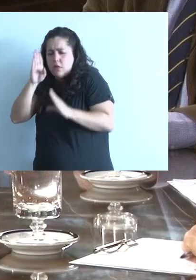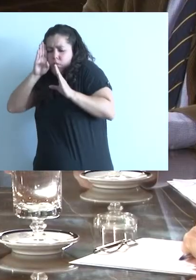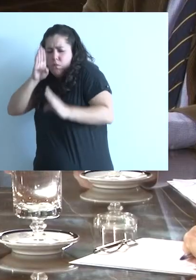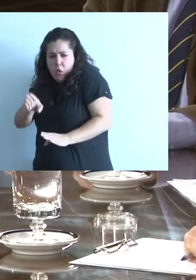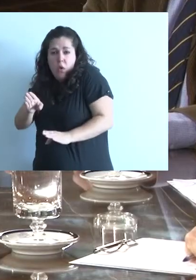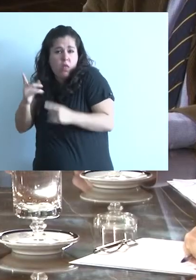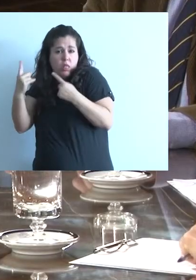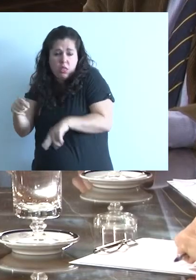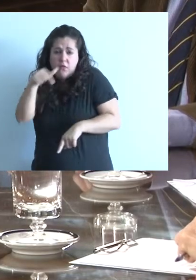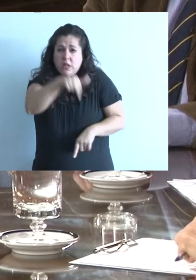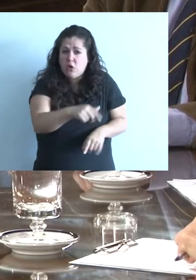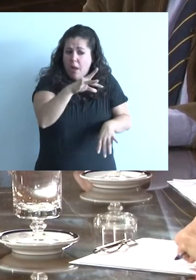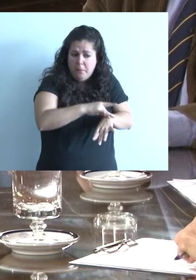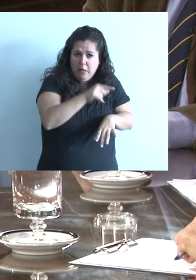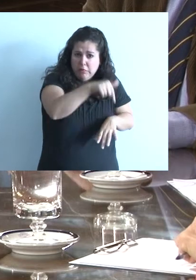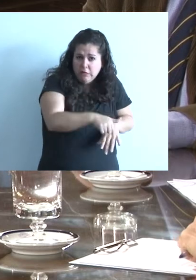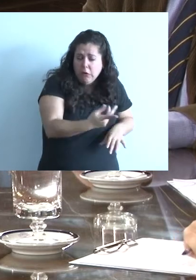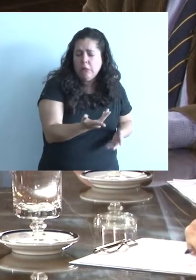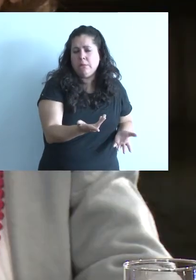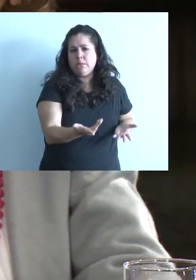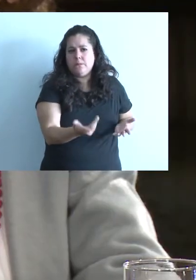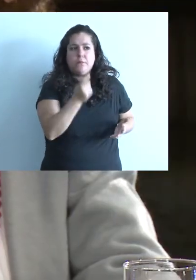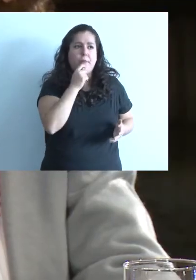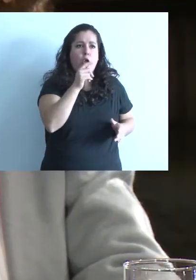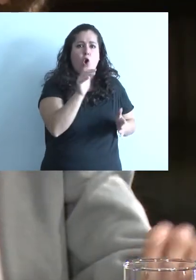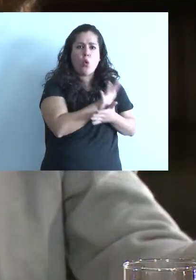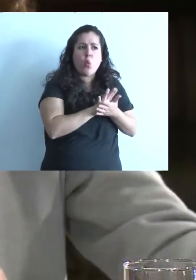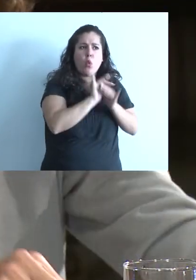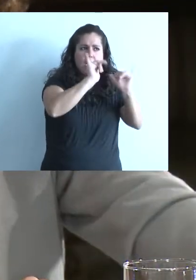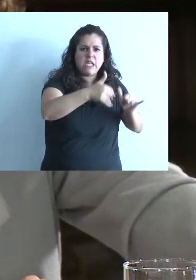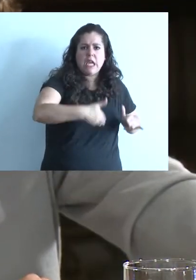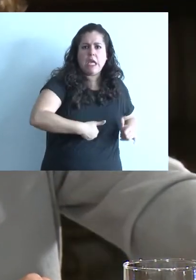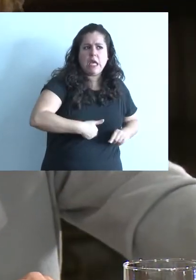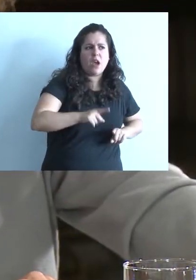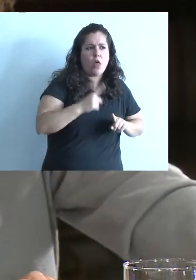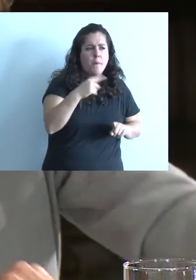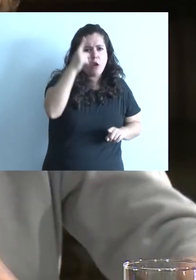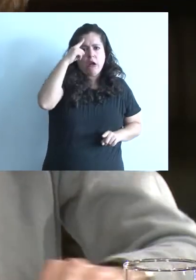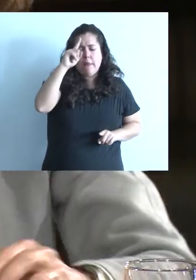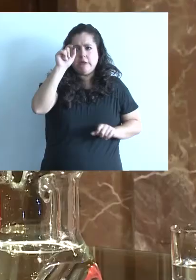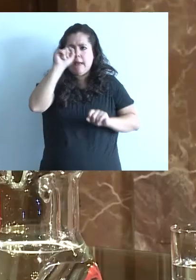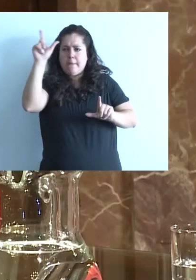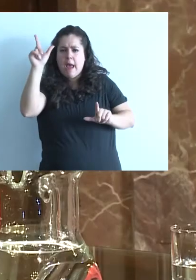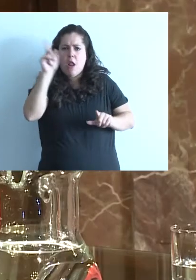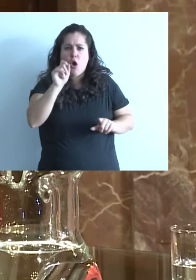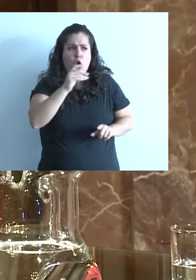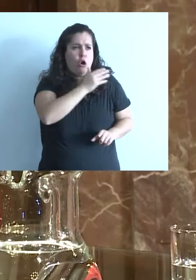especializado, que es lo que está pasando ahora con la medicina, que el que te cure el hígado te revienta la cabeza y así sucesivamente. Pero es